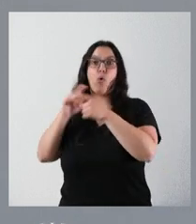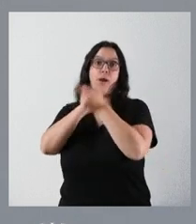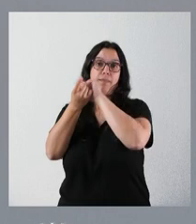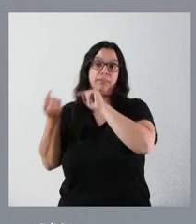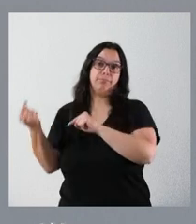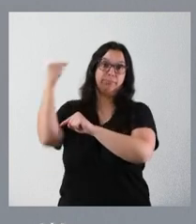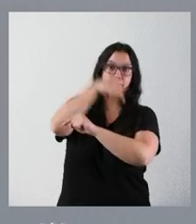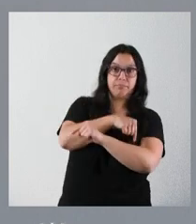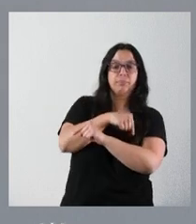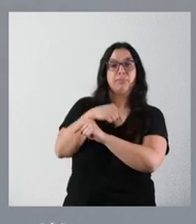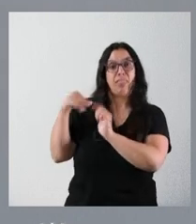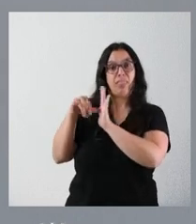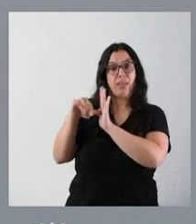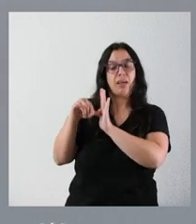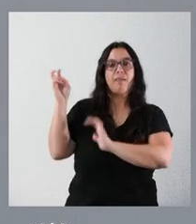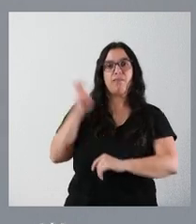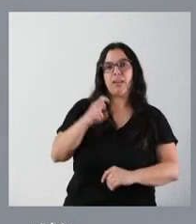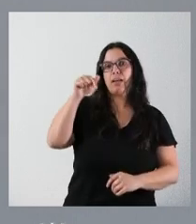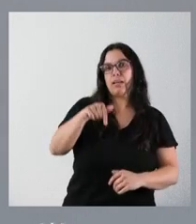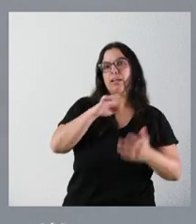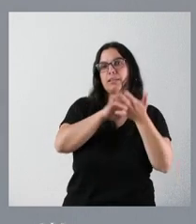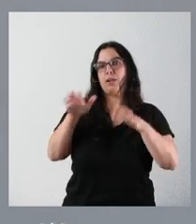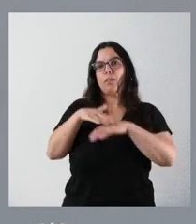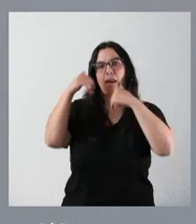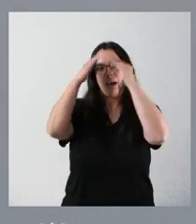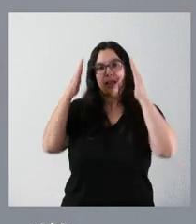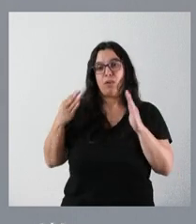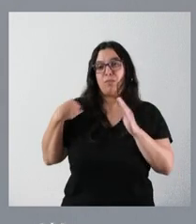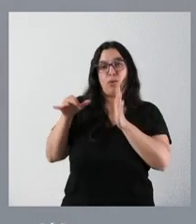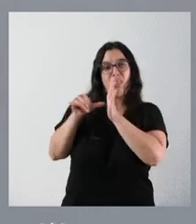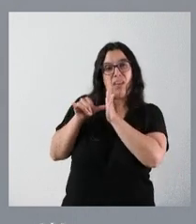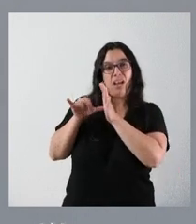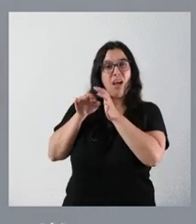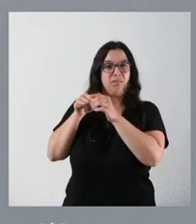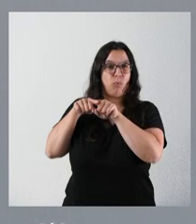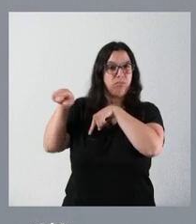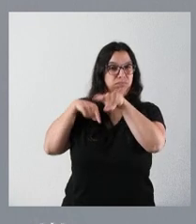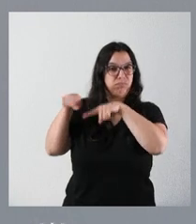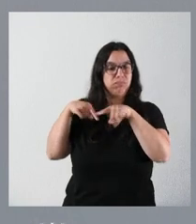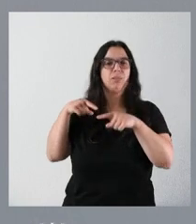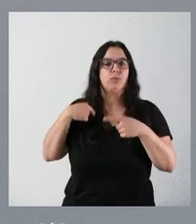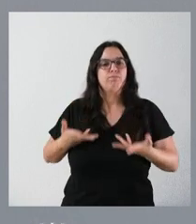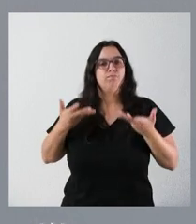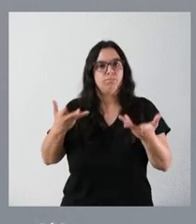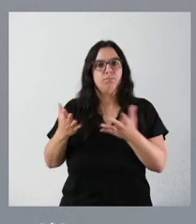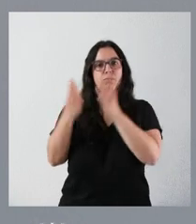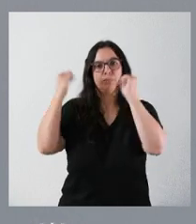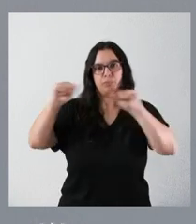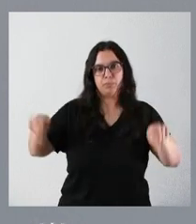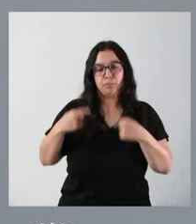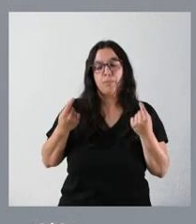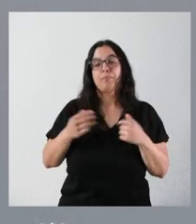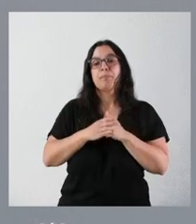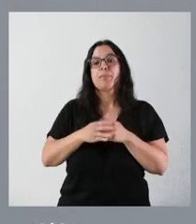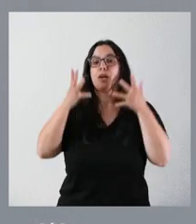limítrofe a la Comunidad de Castilla y León o que estén coyunturalmente en nuestra comunidad, van a recibir asistencia en nuestra tierra. El Consejo ha